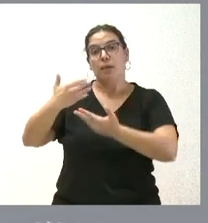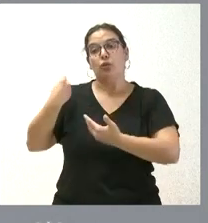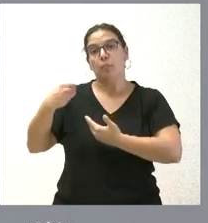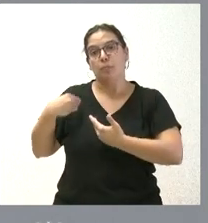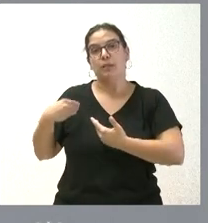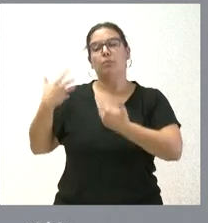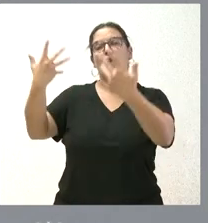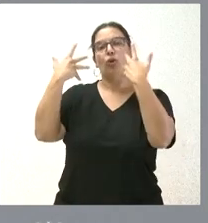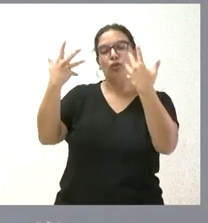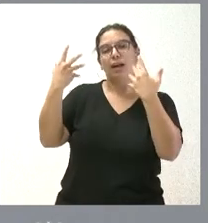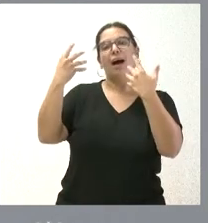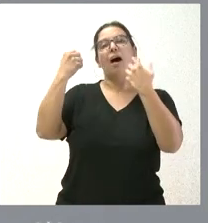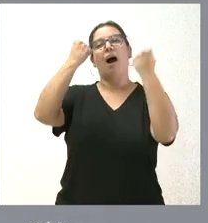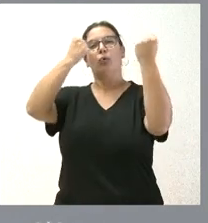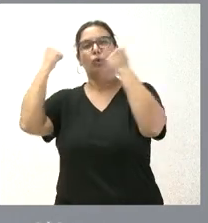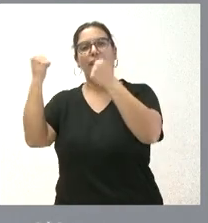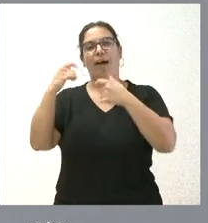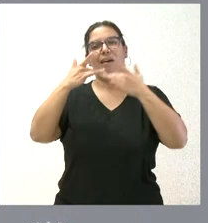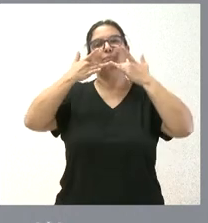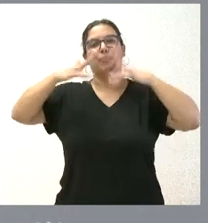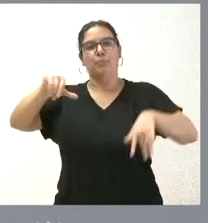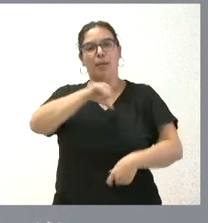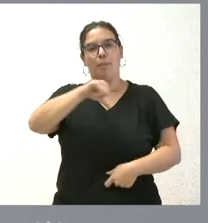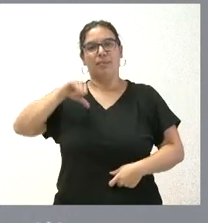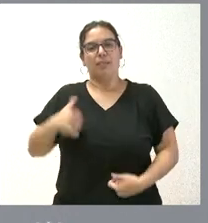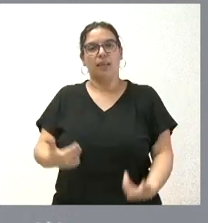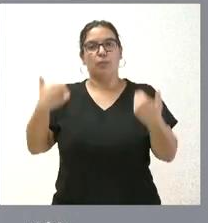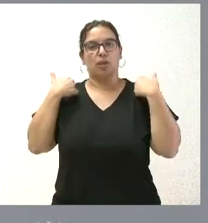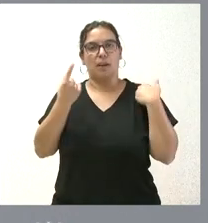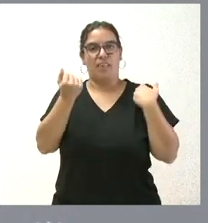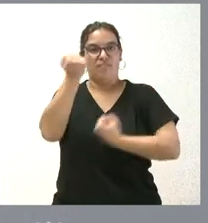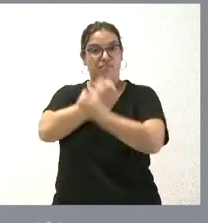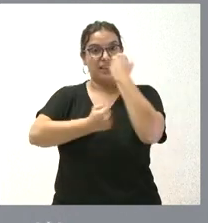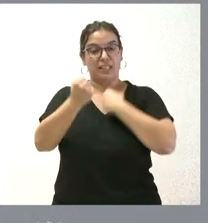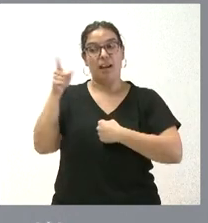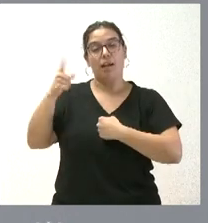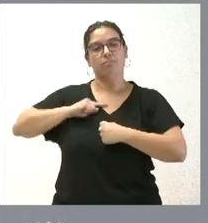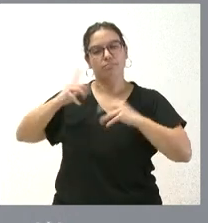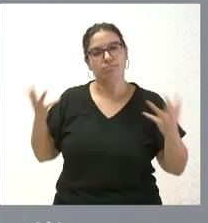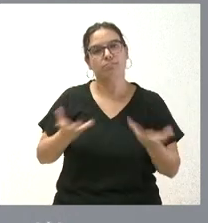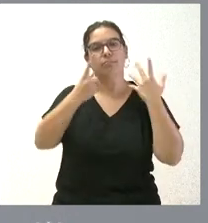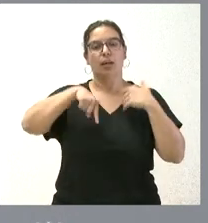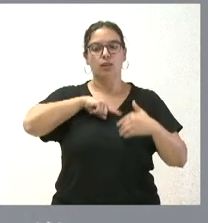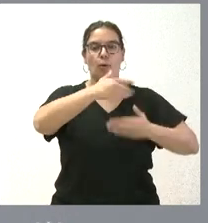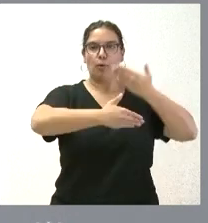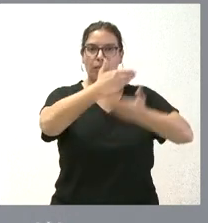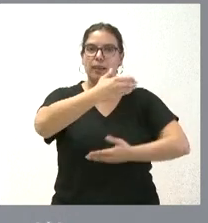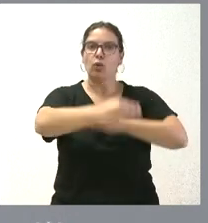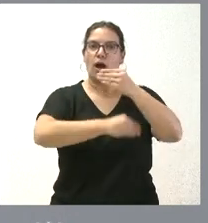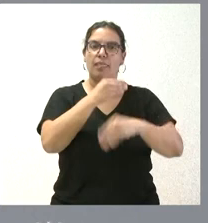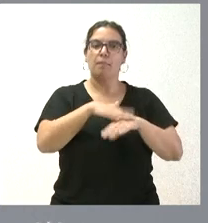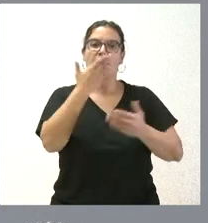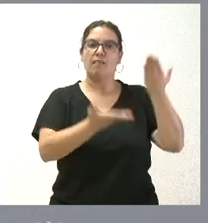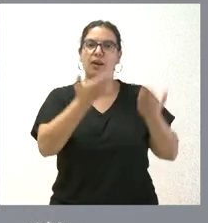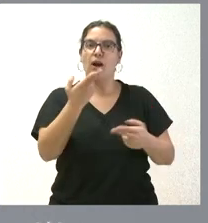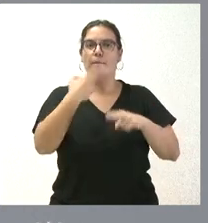propia AIREF, la propia Autoridad Independiente de Responsabilidad Fiscal, que lo que nos anima es a desarrollar este tipo de procedimientos de evaluación de